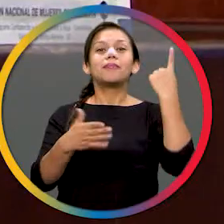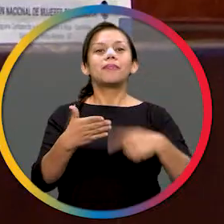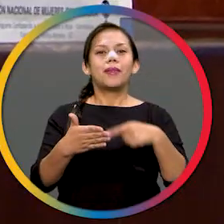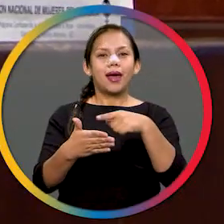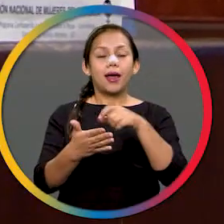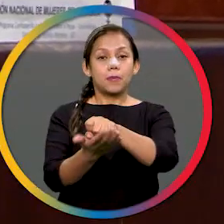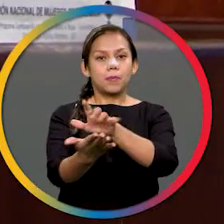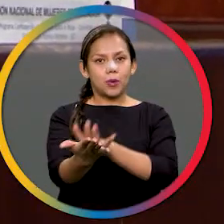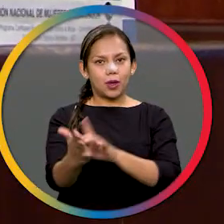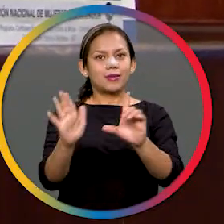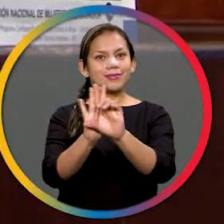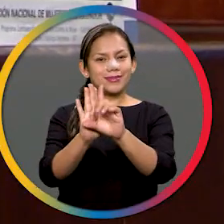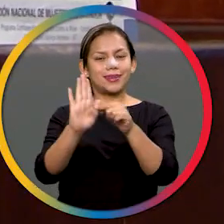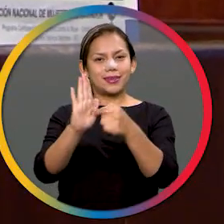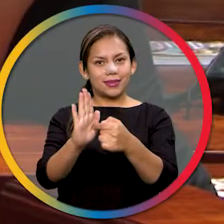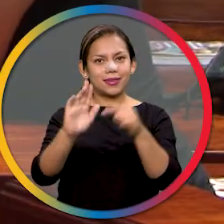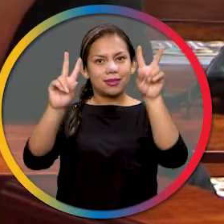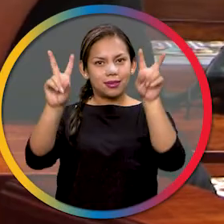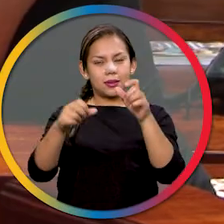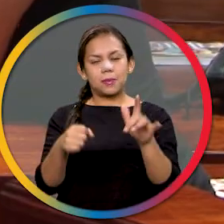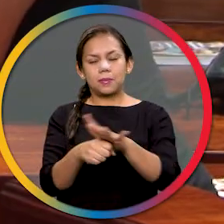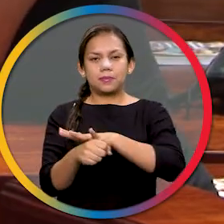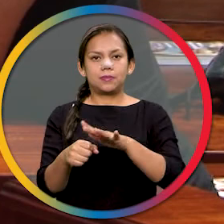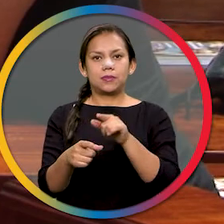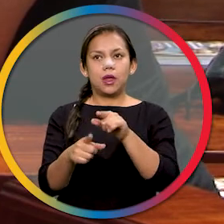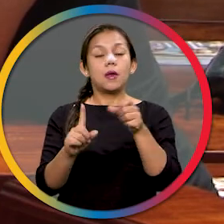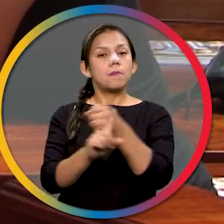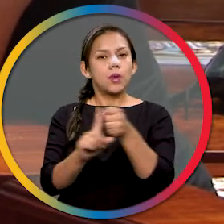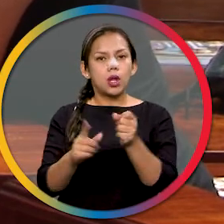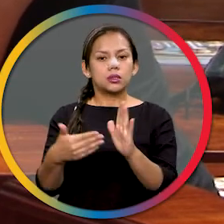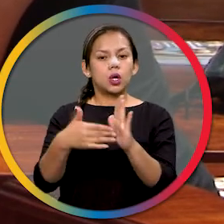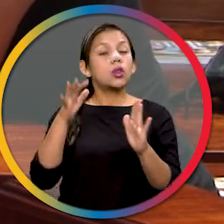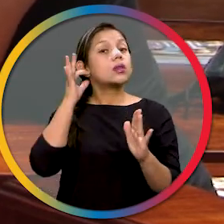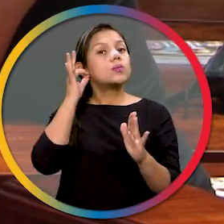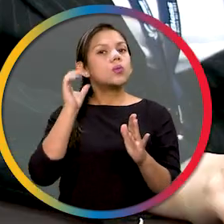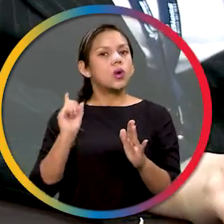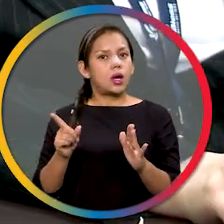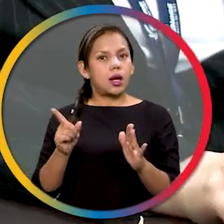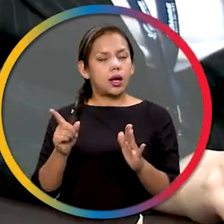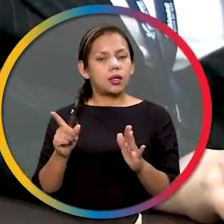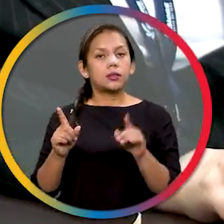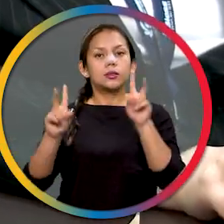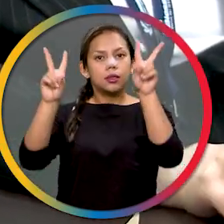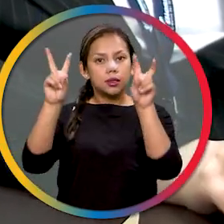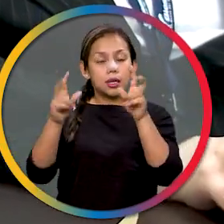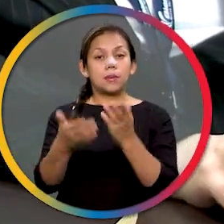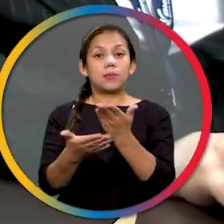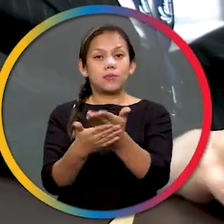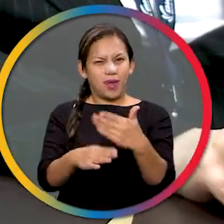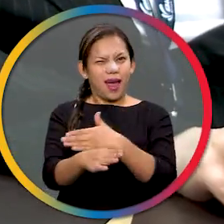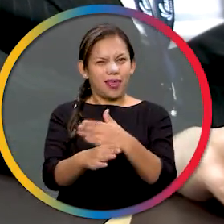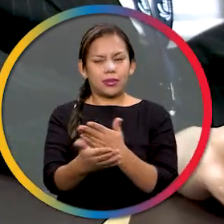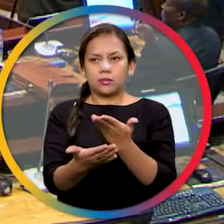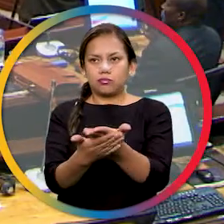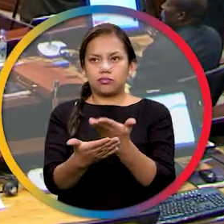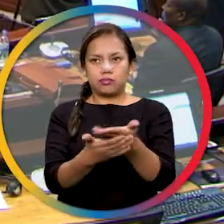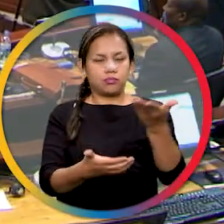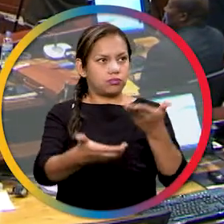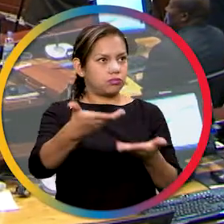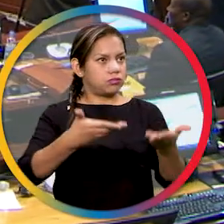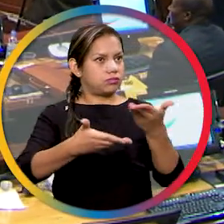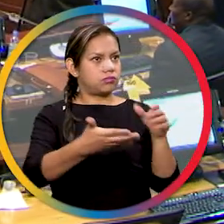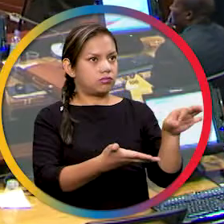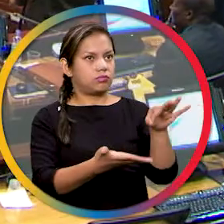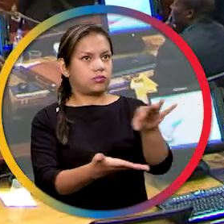para el tratamiento del Proyecto de Ley Integral para Prevenir y Erradicar la Violencia de Género contra las Mujeres sobre la base de las propuestas presentadas